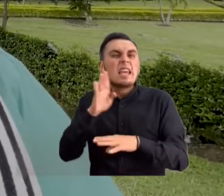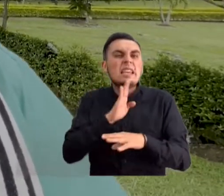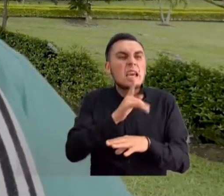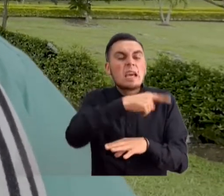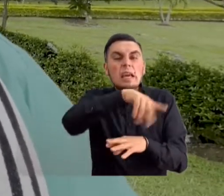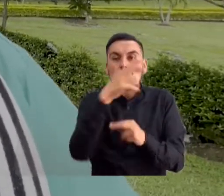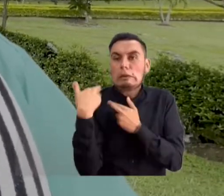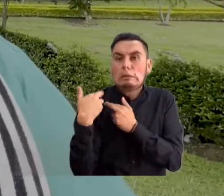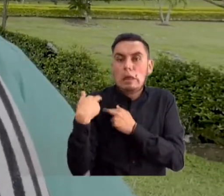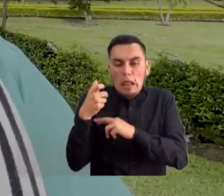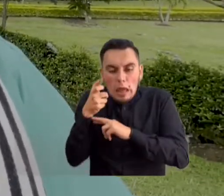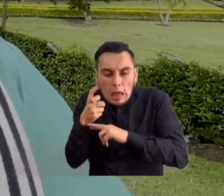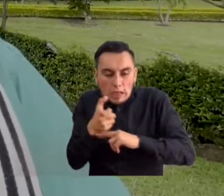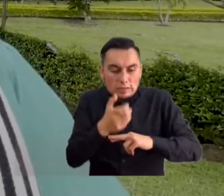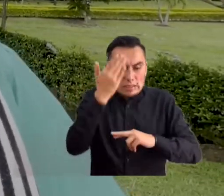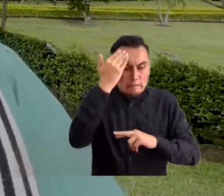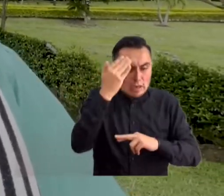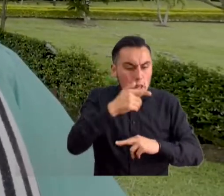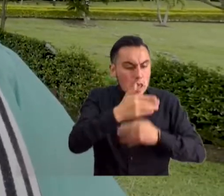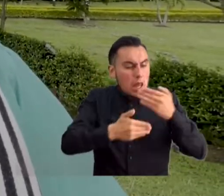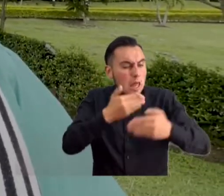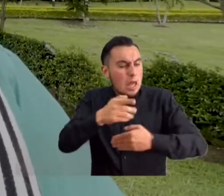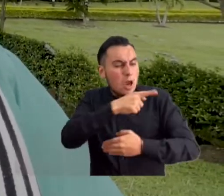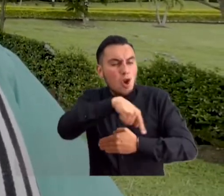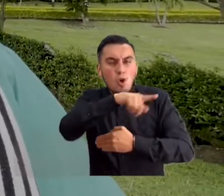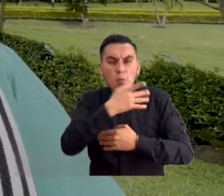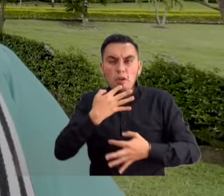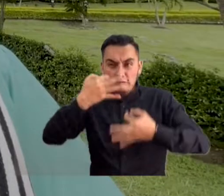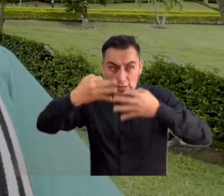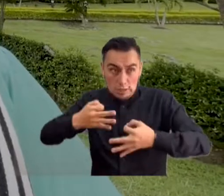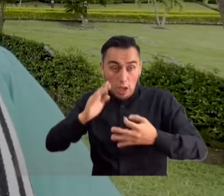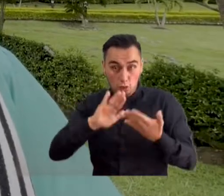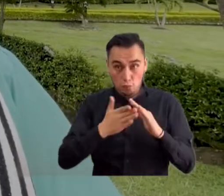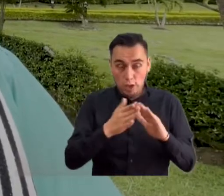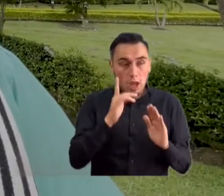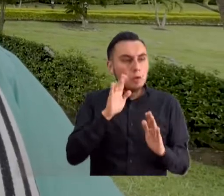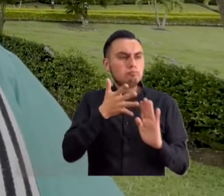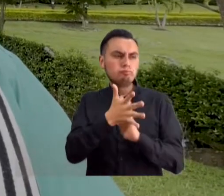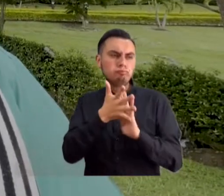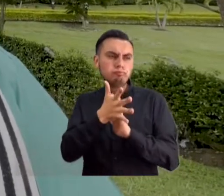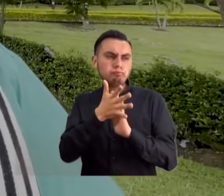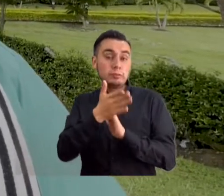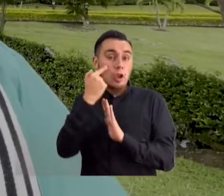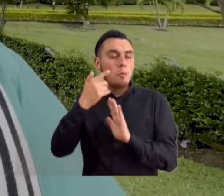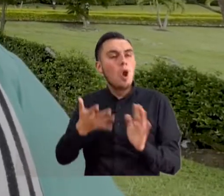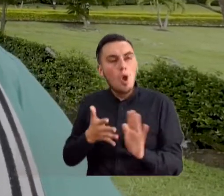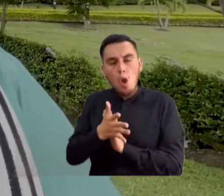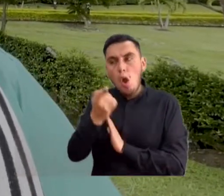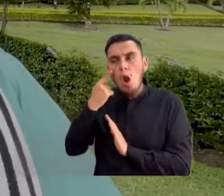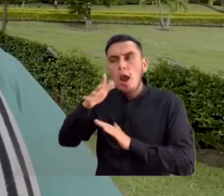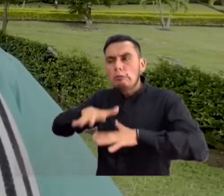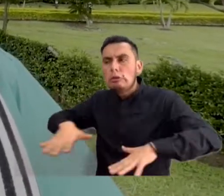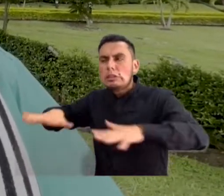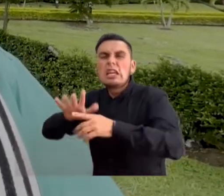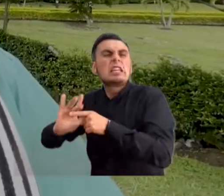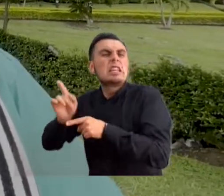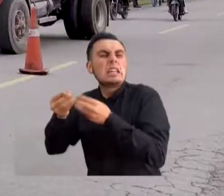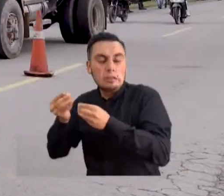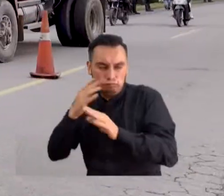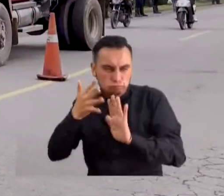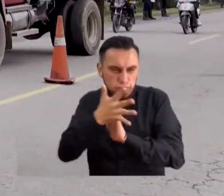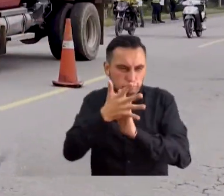quien vigile o por lo menos esté llevándole a las comunidades como el mensaje de lo que están